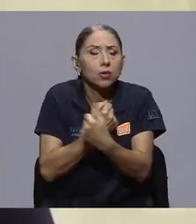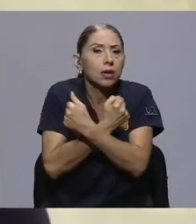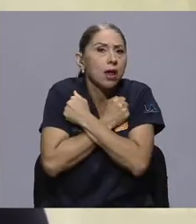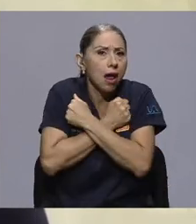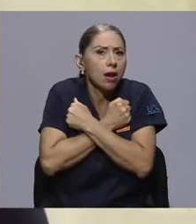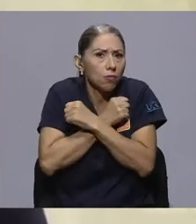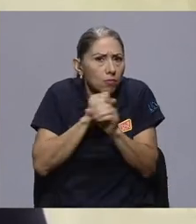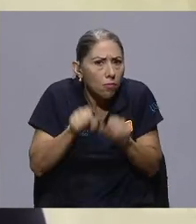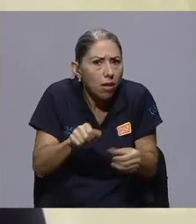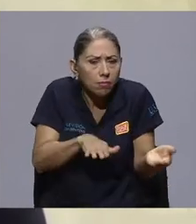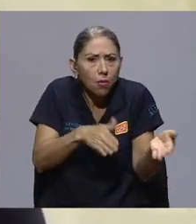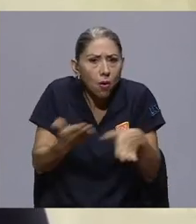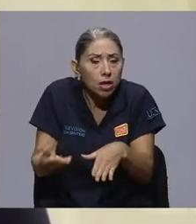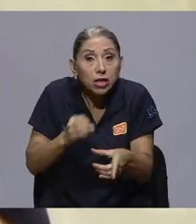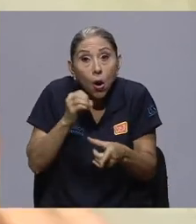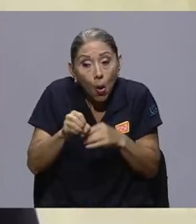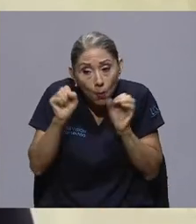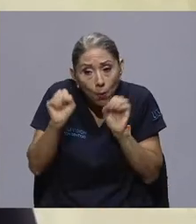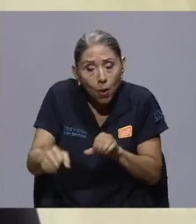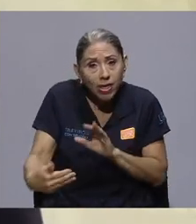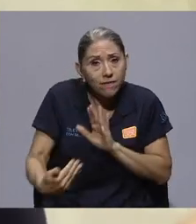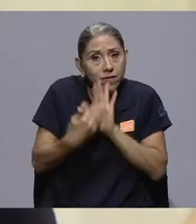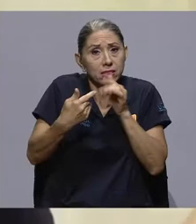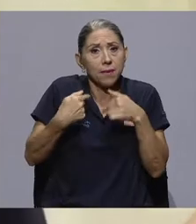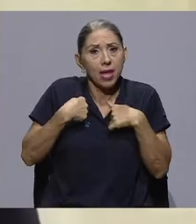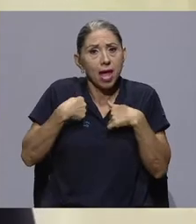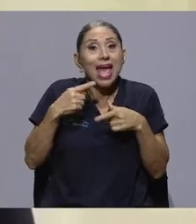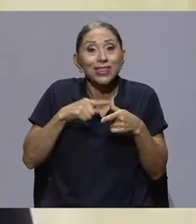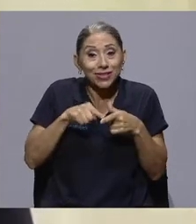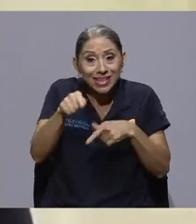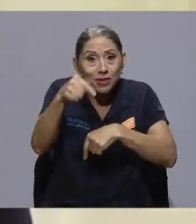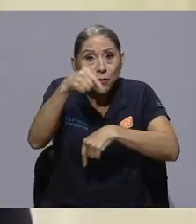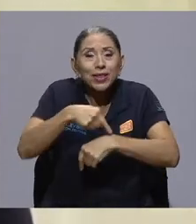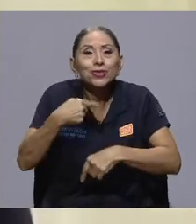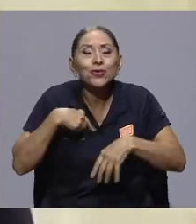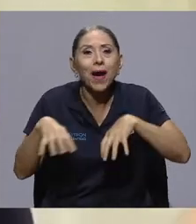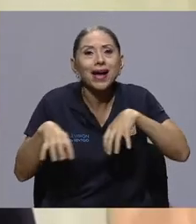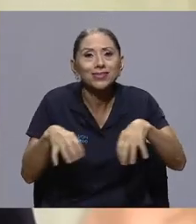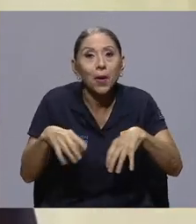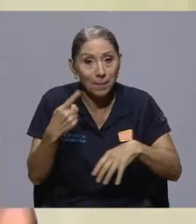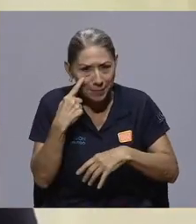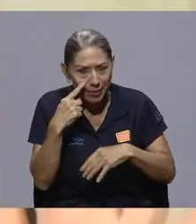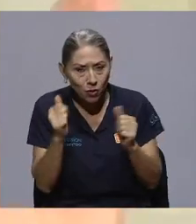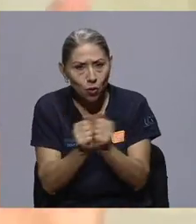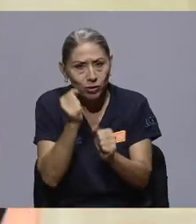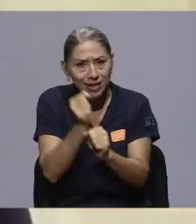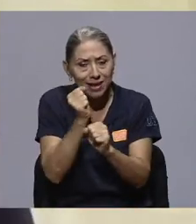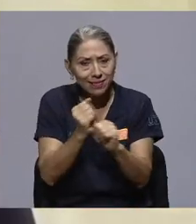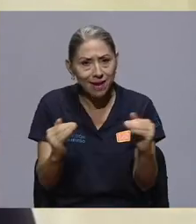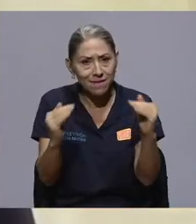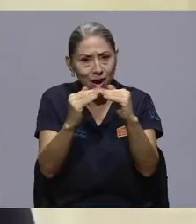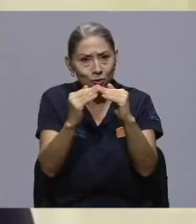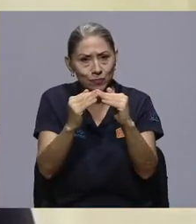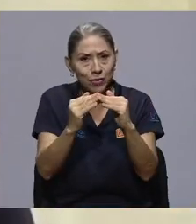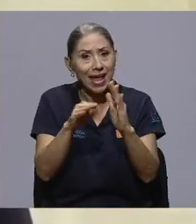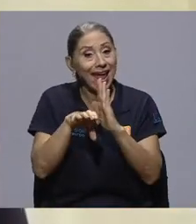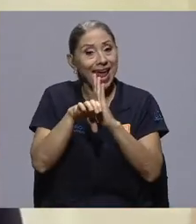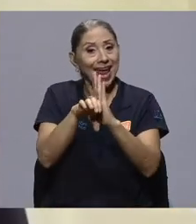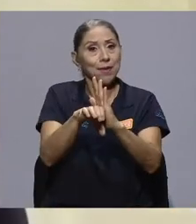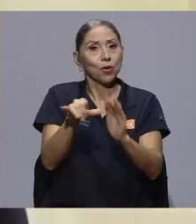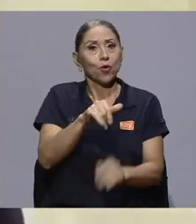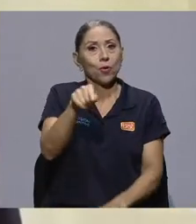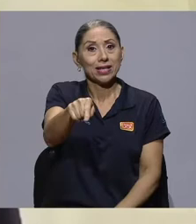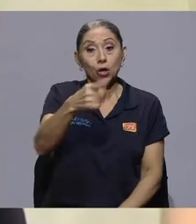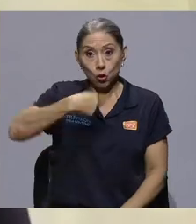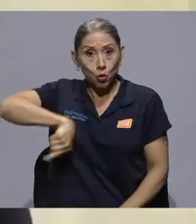afectarme directamente, entonces sí tomo acción. Míralo con el teletrabajo. Un ejemplo tan concreto como ese, nosotros